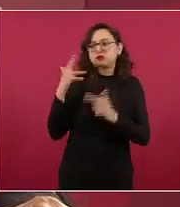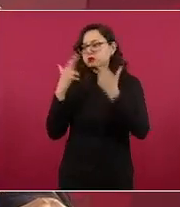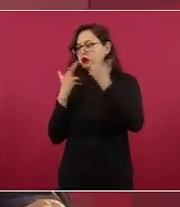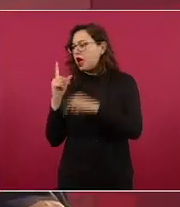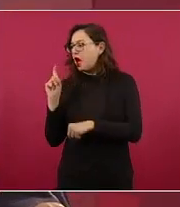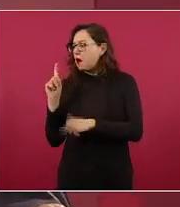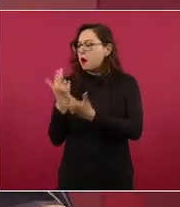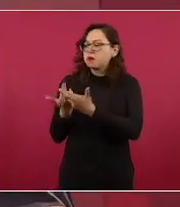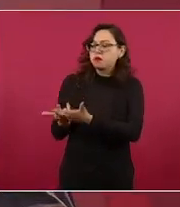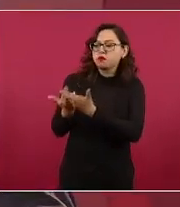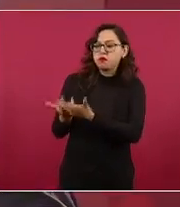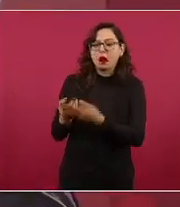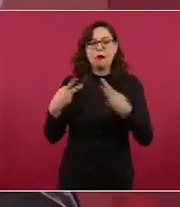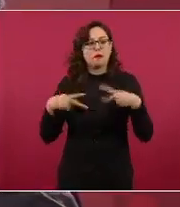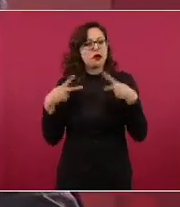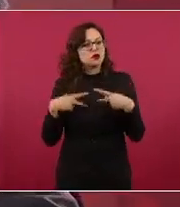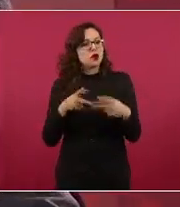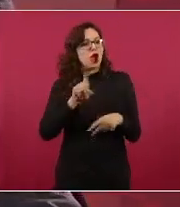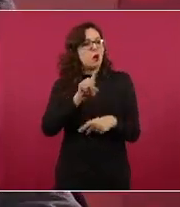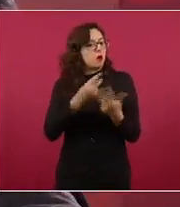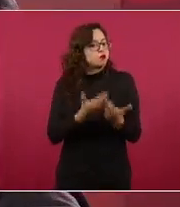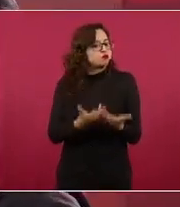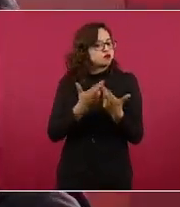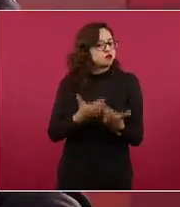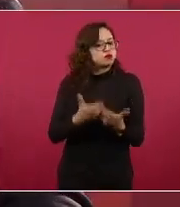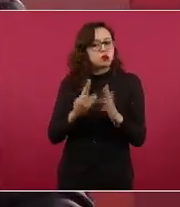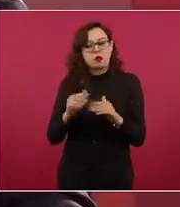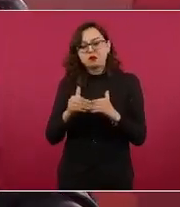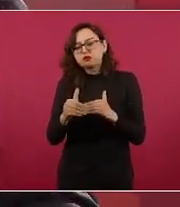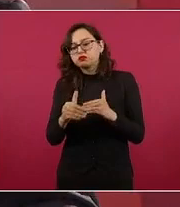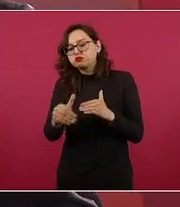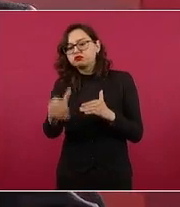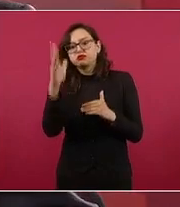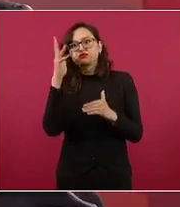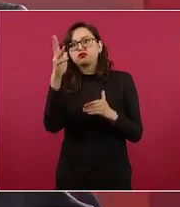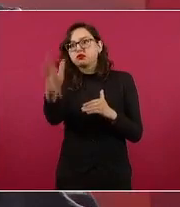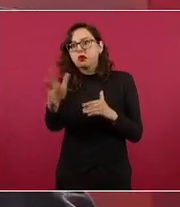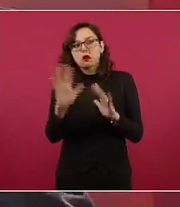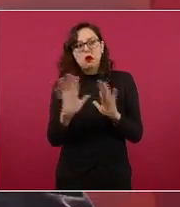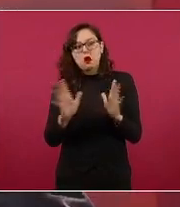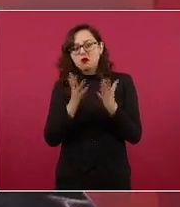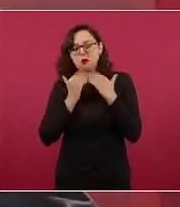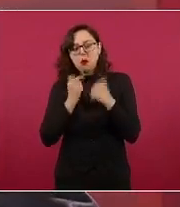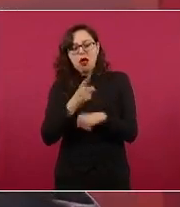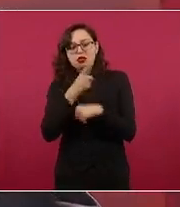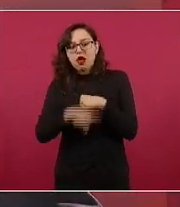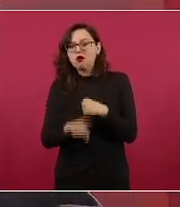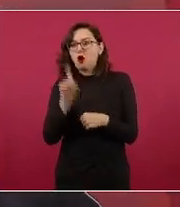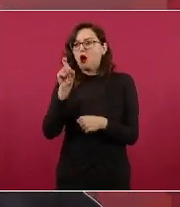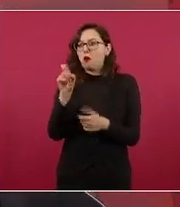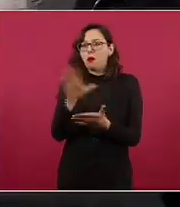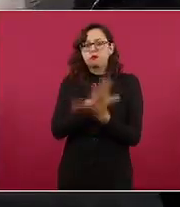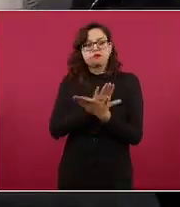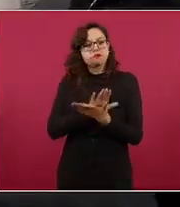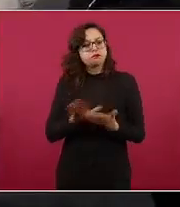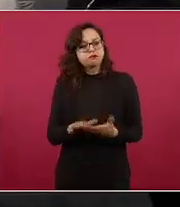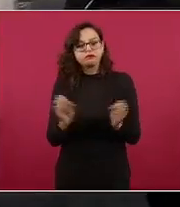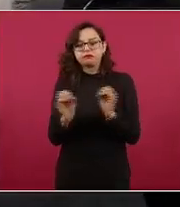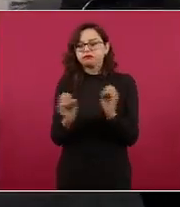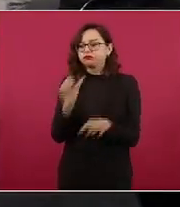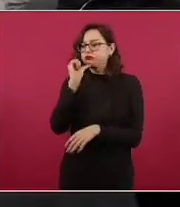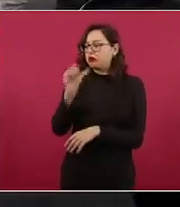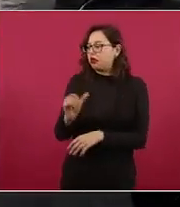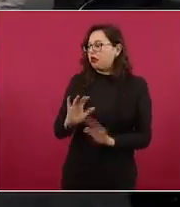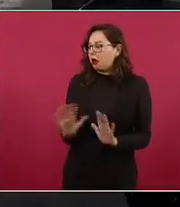afecta a la población ni en el corto ni en el mediano ni en el largo plazo tienen el puerto para